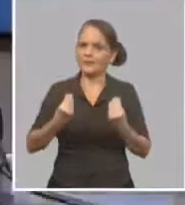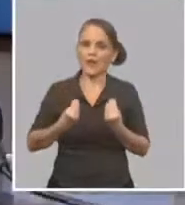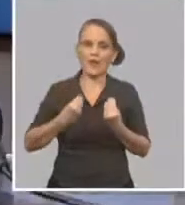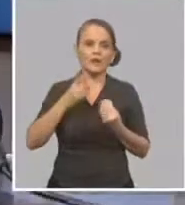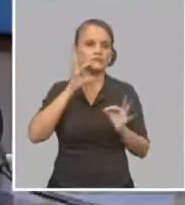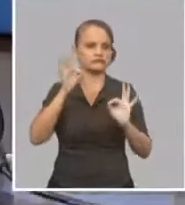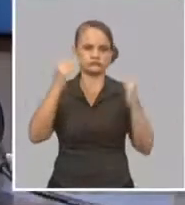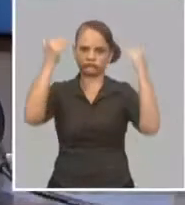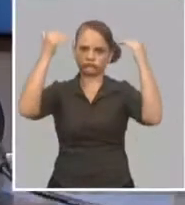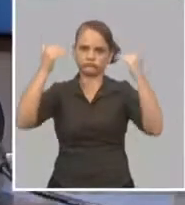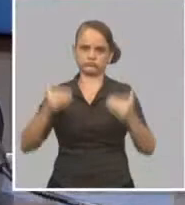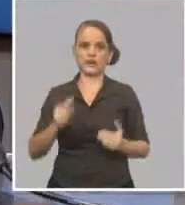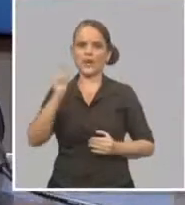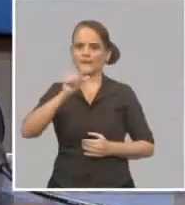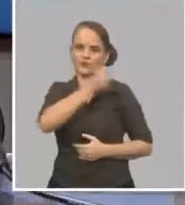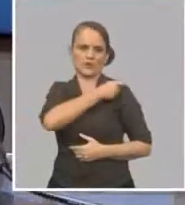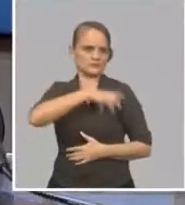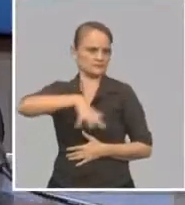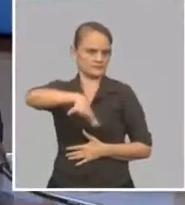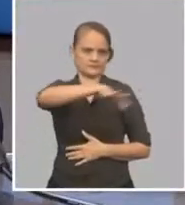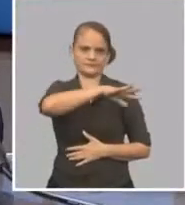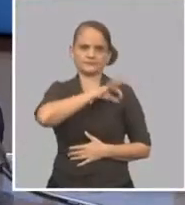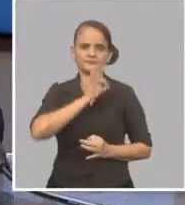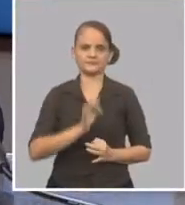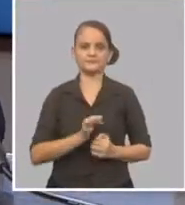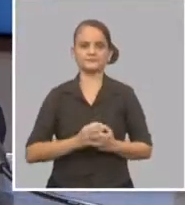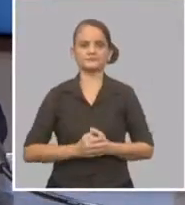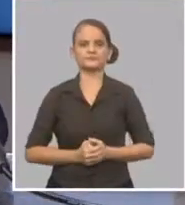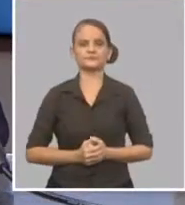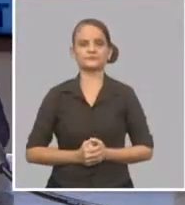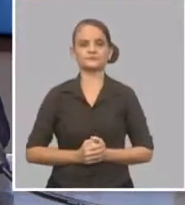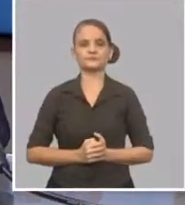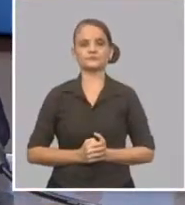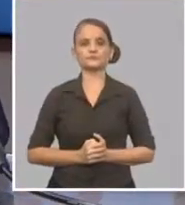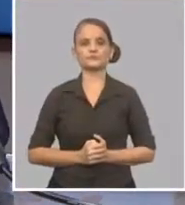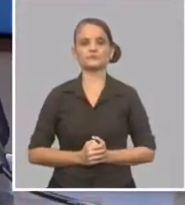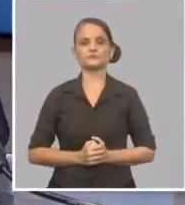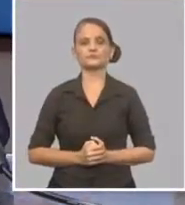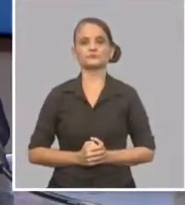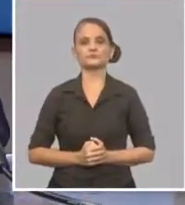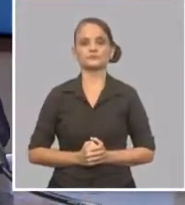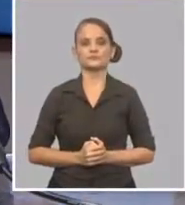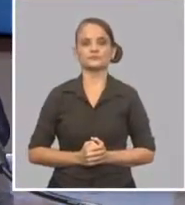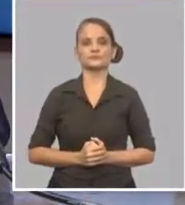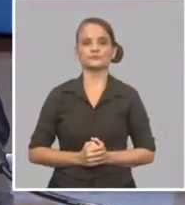todo lo que a seguridad se refiere.